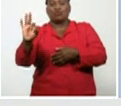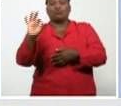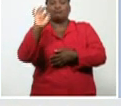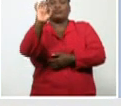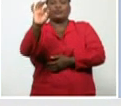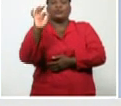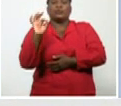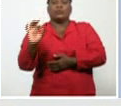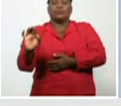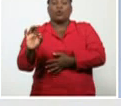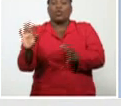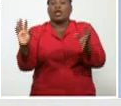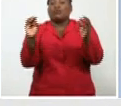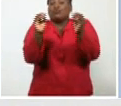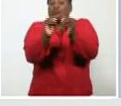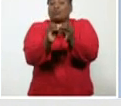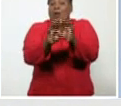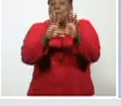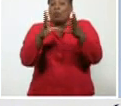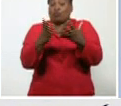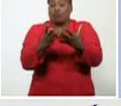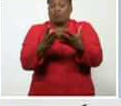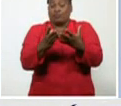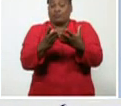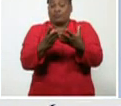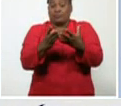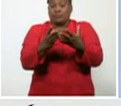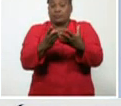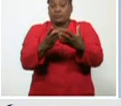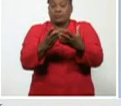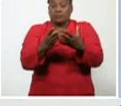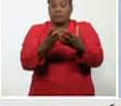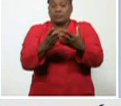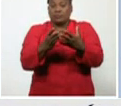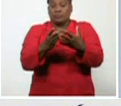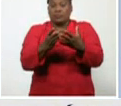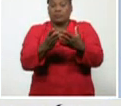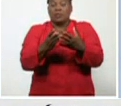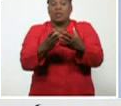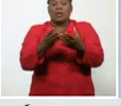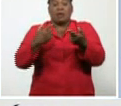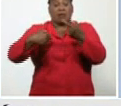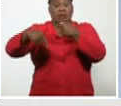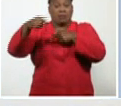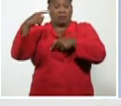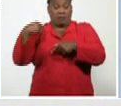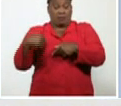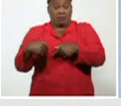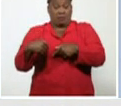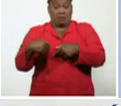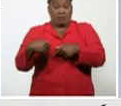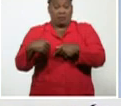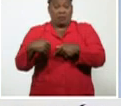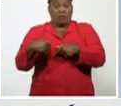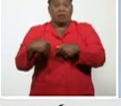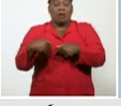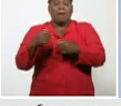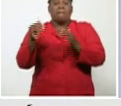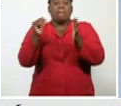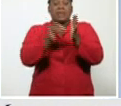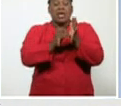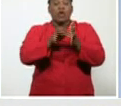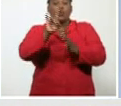del total del mundo, y, eh, en el día de ayer, se produjeron, mil novecientos setenta,